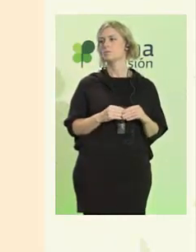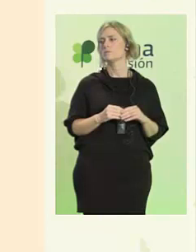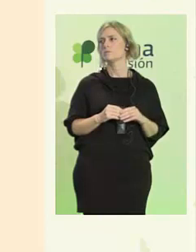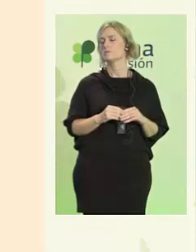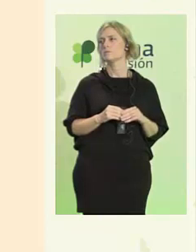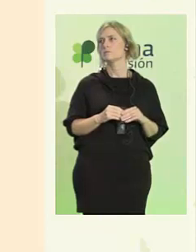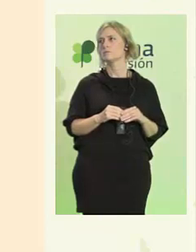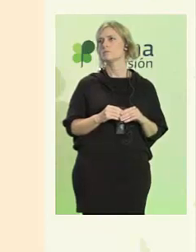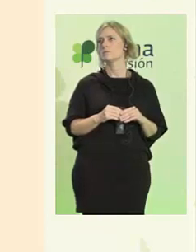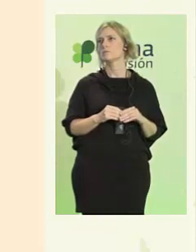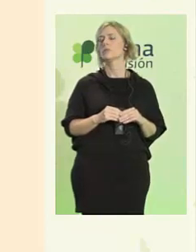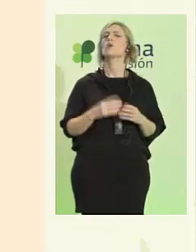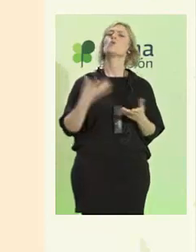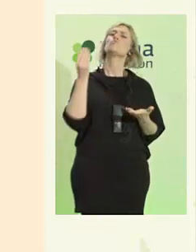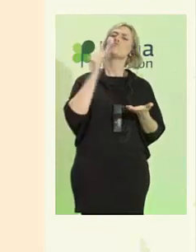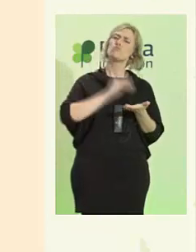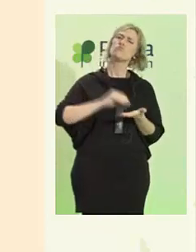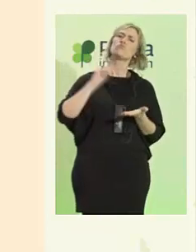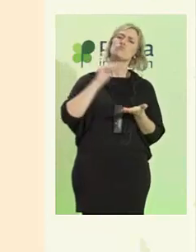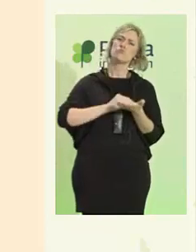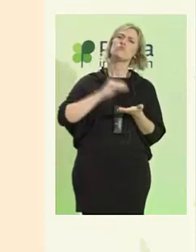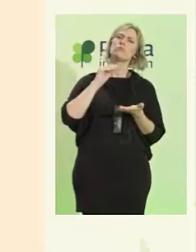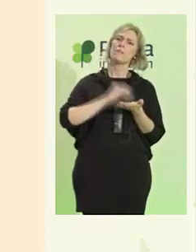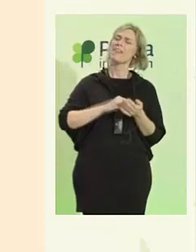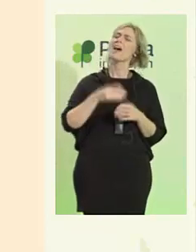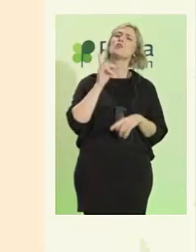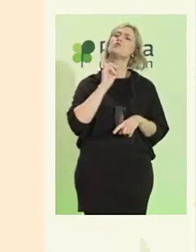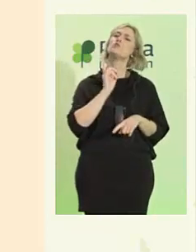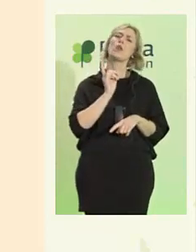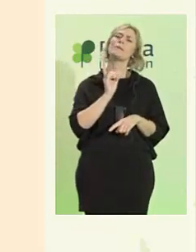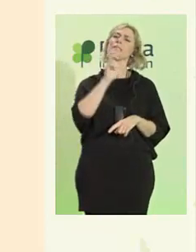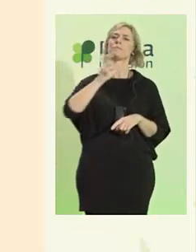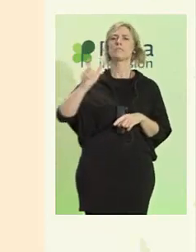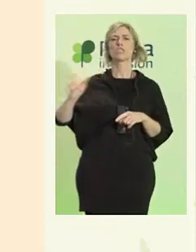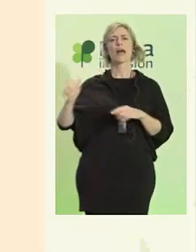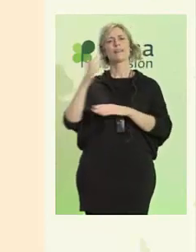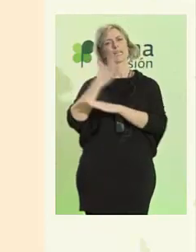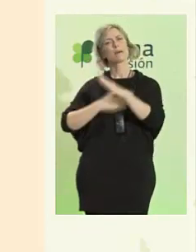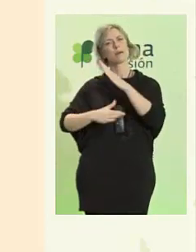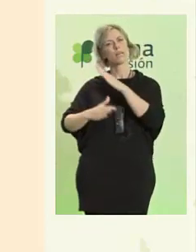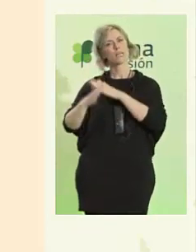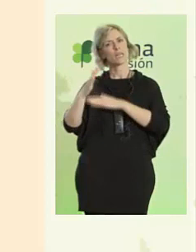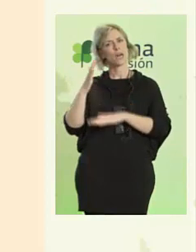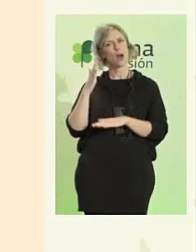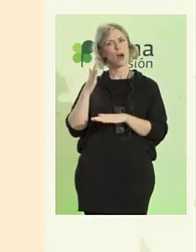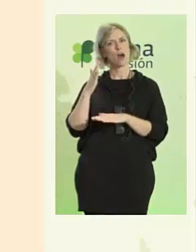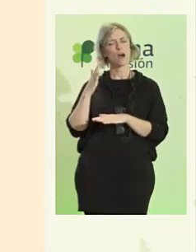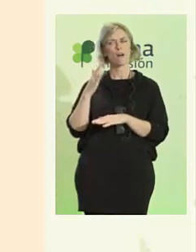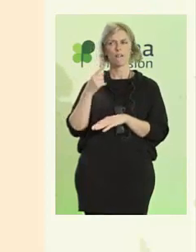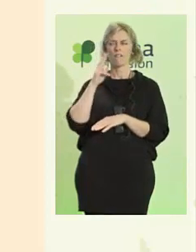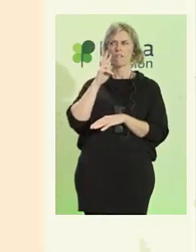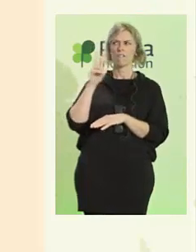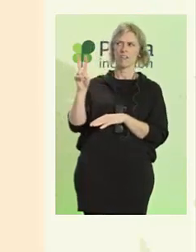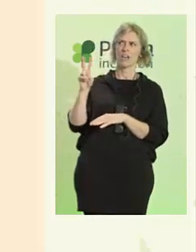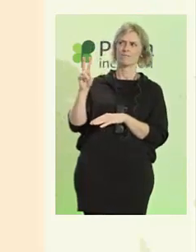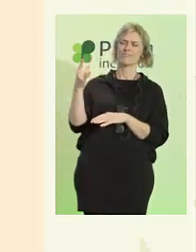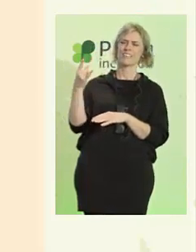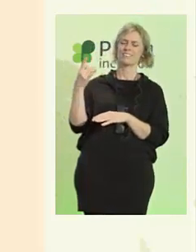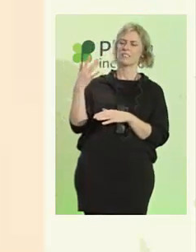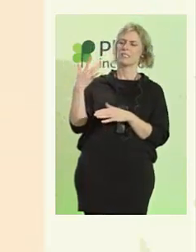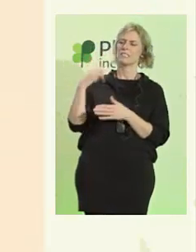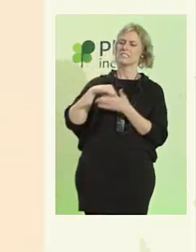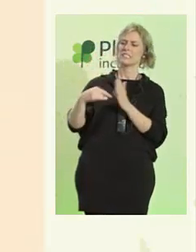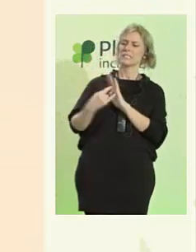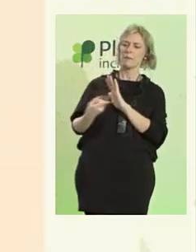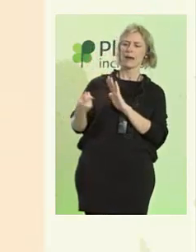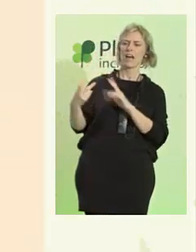Y muchas veces no son solo las personas con discapacidad las que ven que el sistema oprime ese sentido